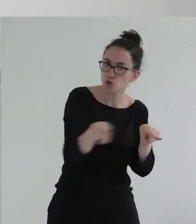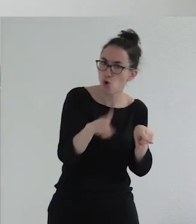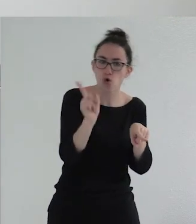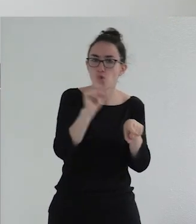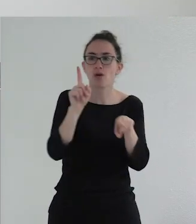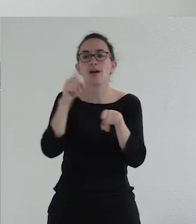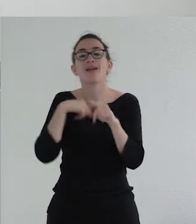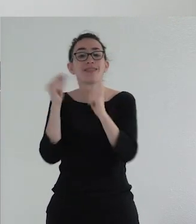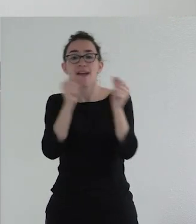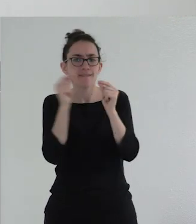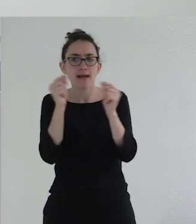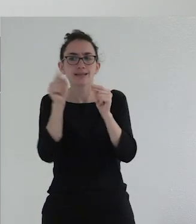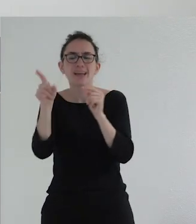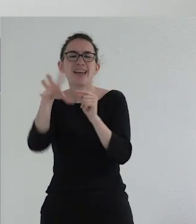interpreta.